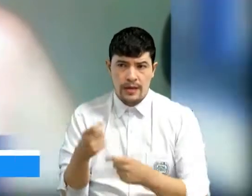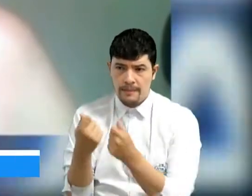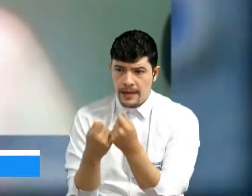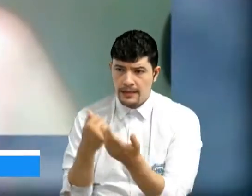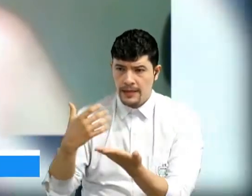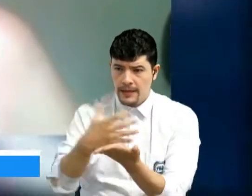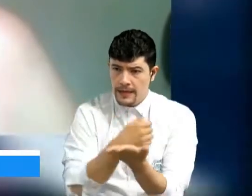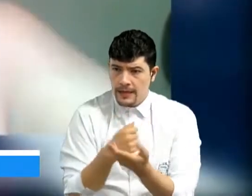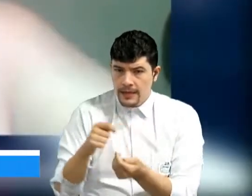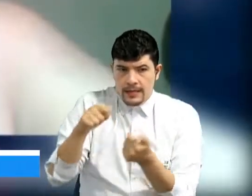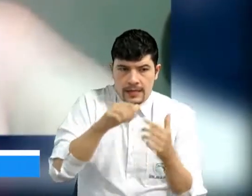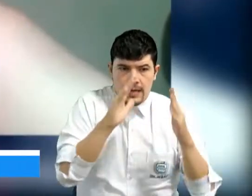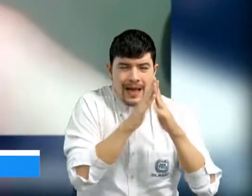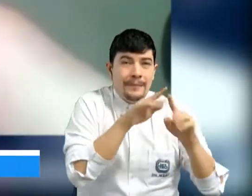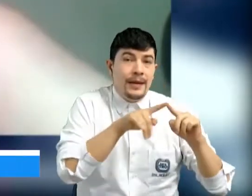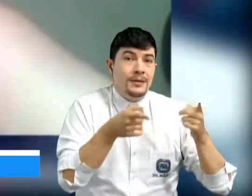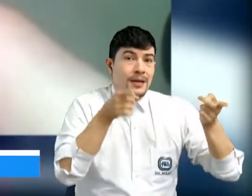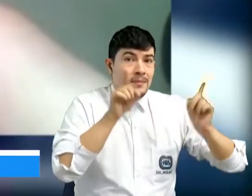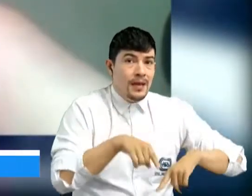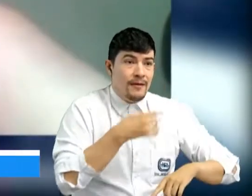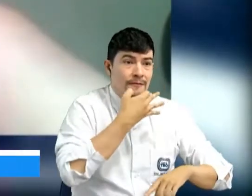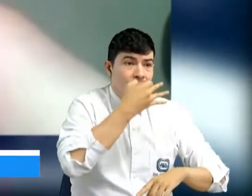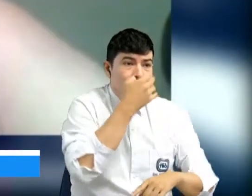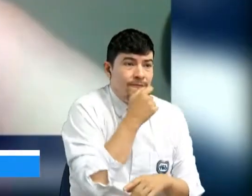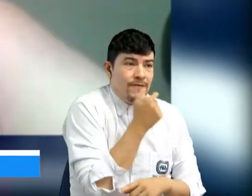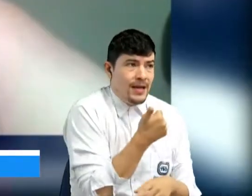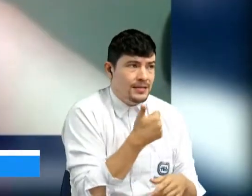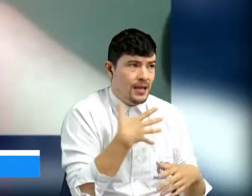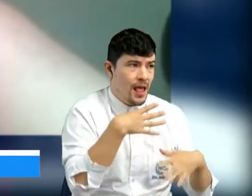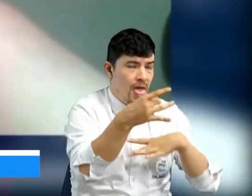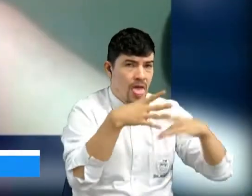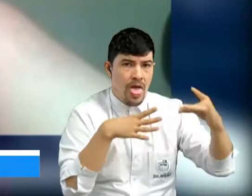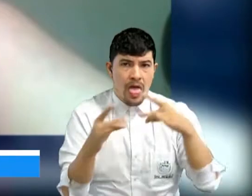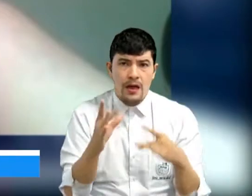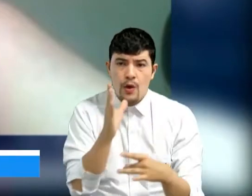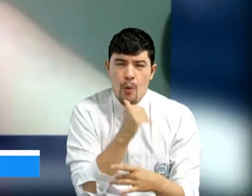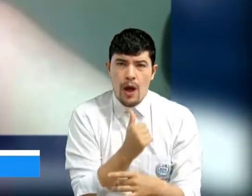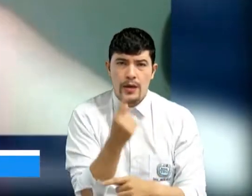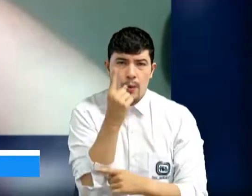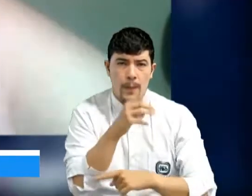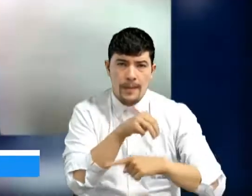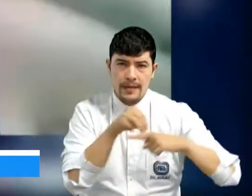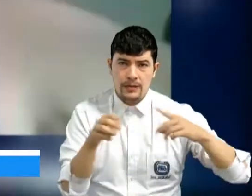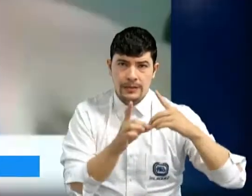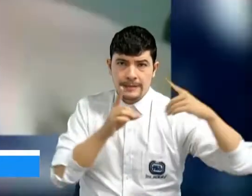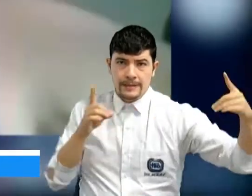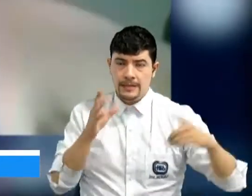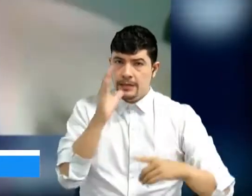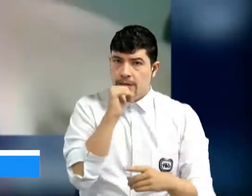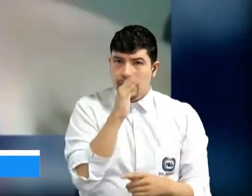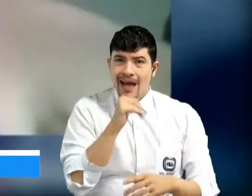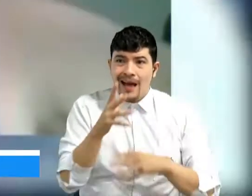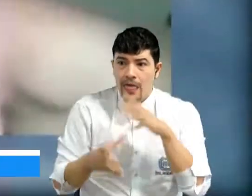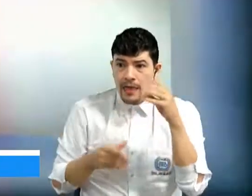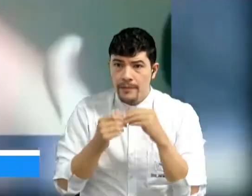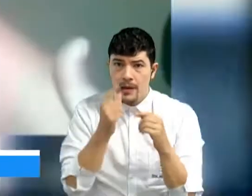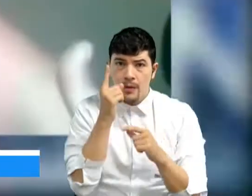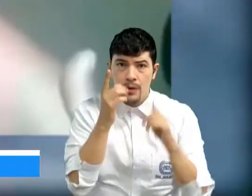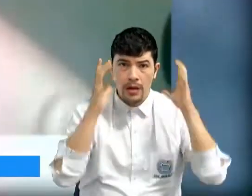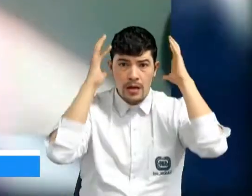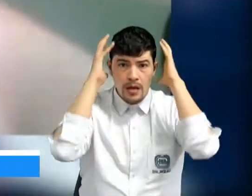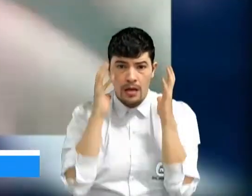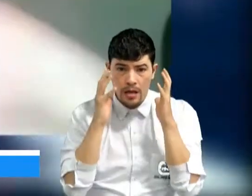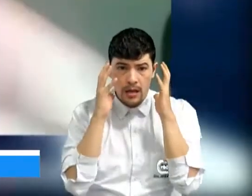muy cierto que es la manera más fácil de contagiarse, porque no existe ni un metro de distanciamiento y es con el mismo casco que le